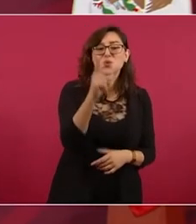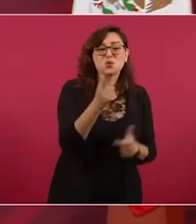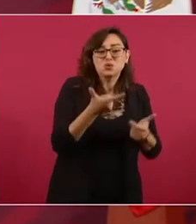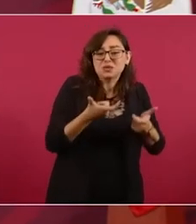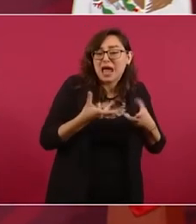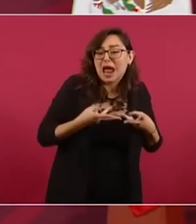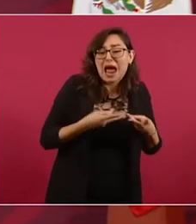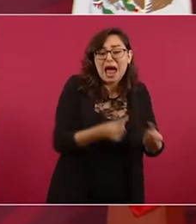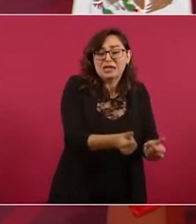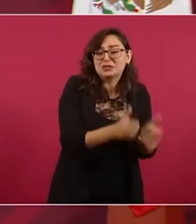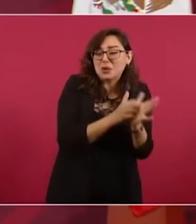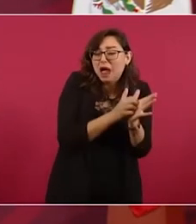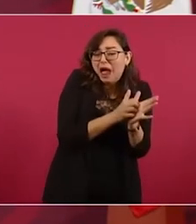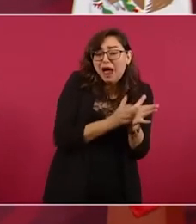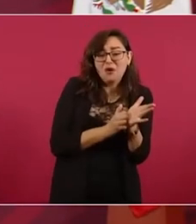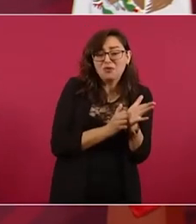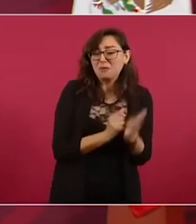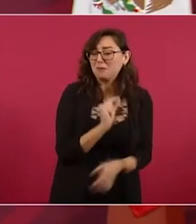mínimo